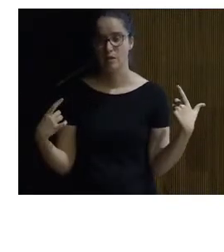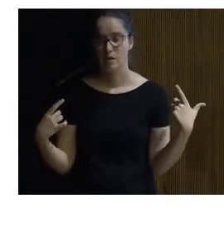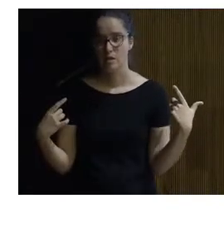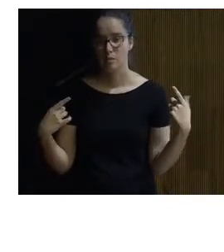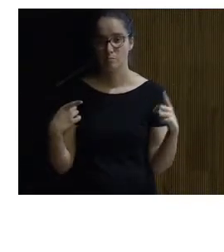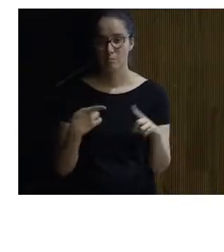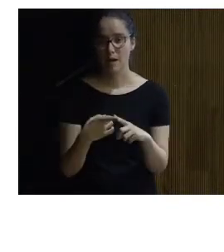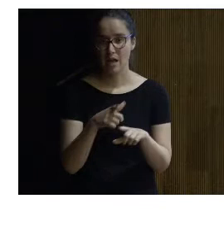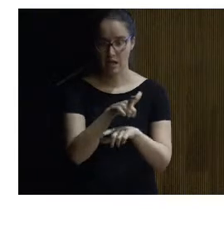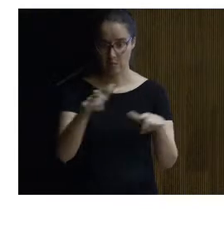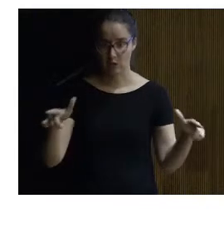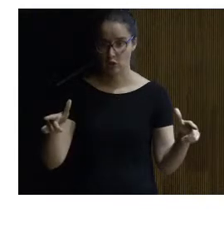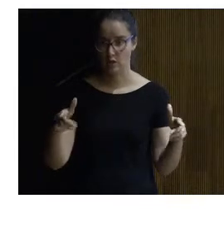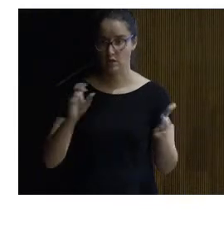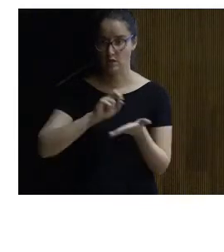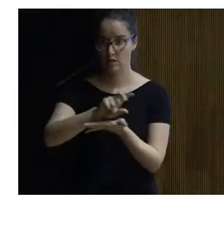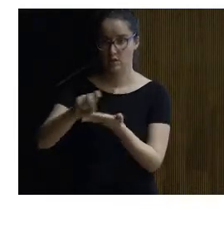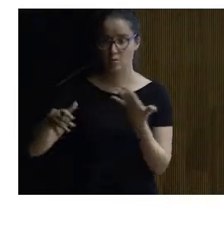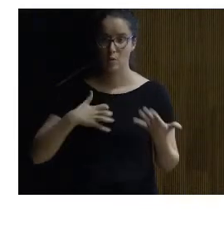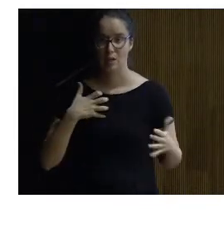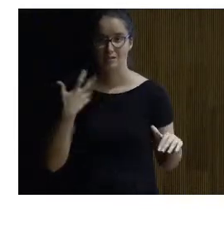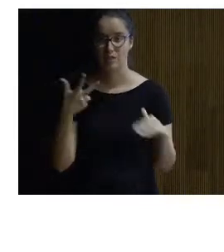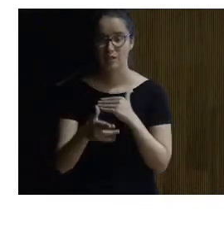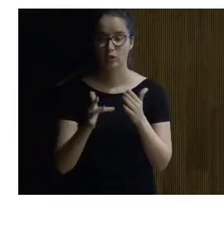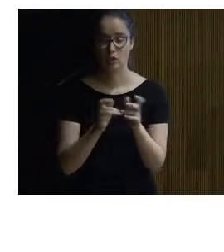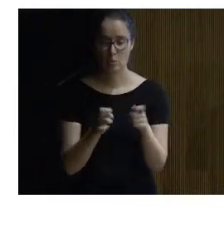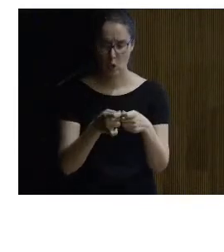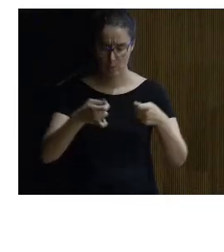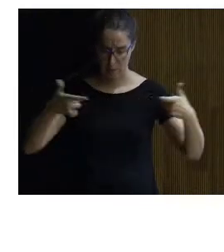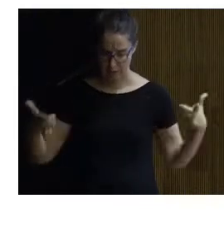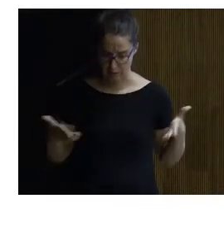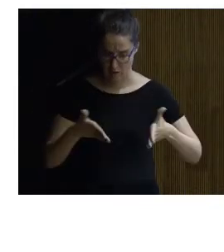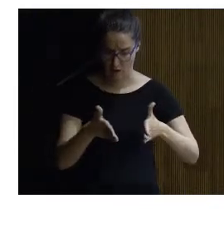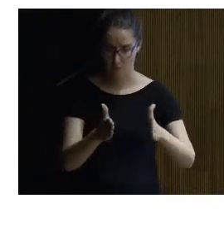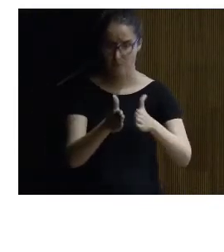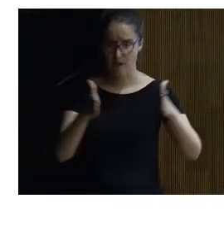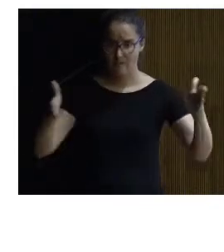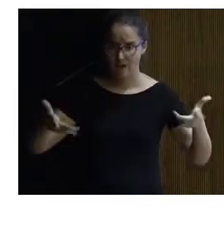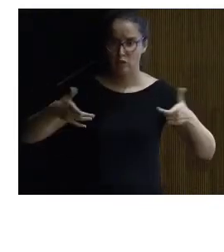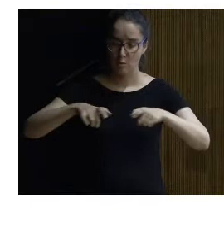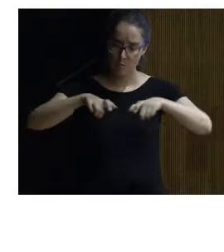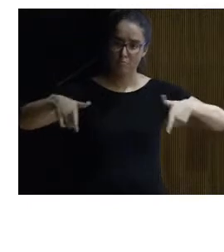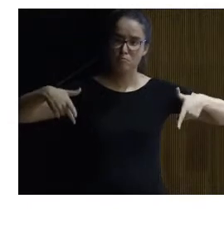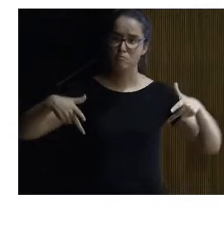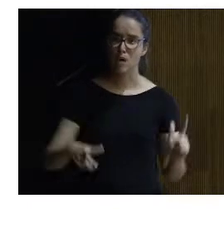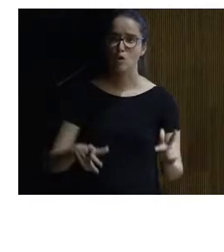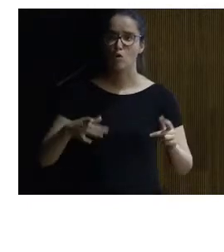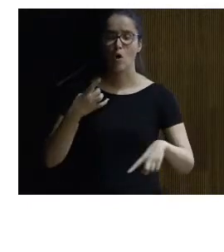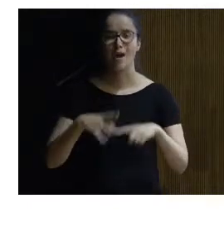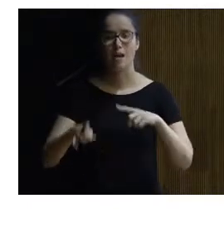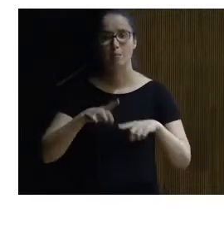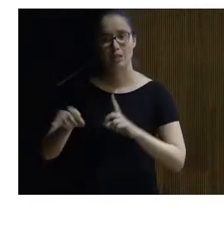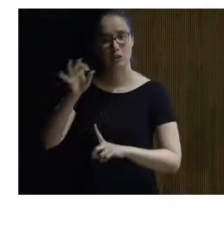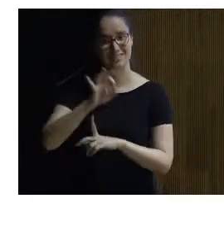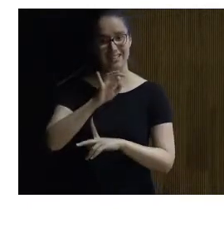molestar a las personas que estuvieran transitando sí que se producían unos ensanchamientos donde situar un banco donde situar elementos de